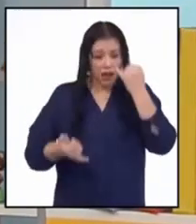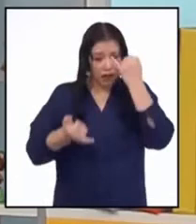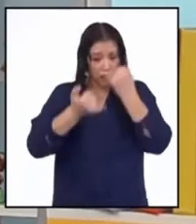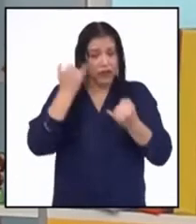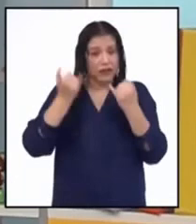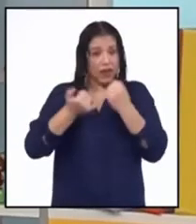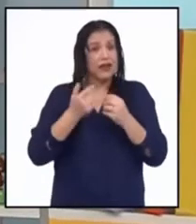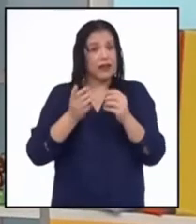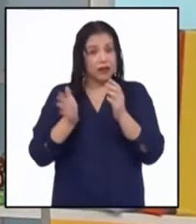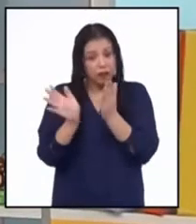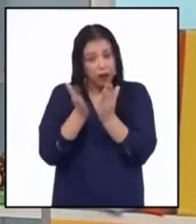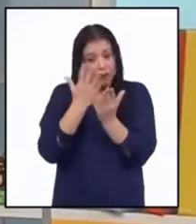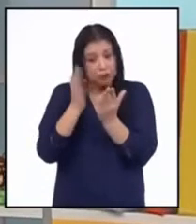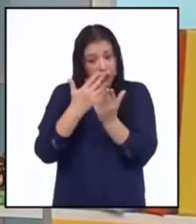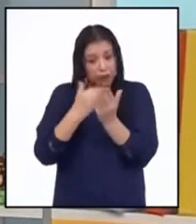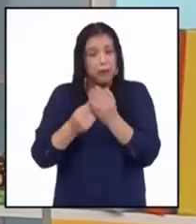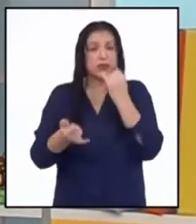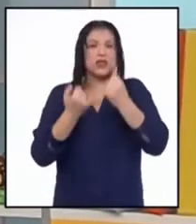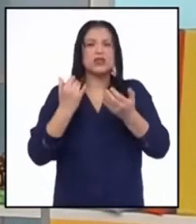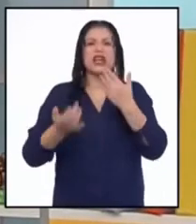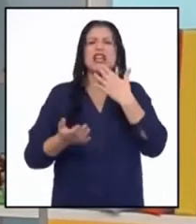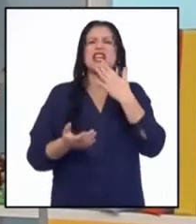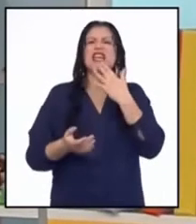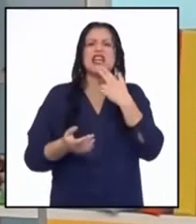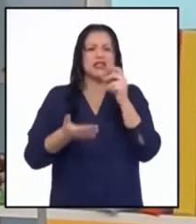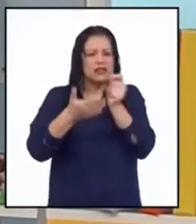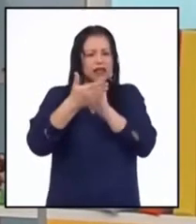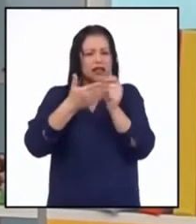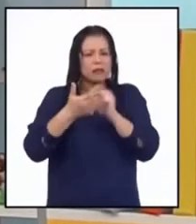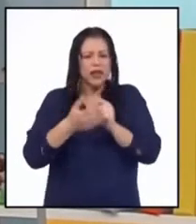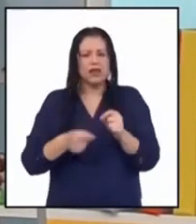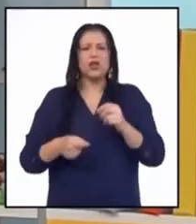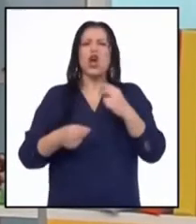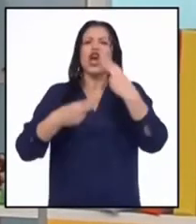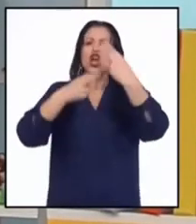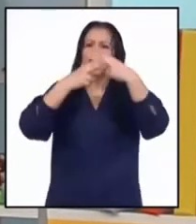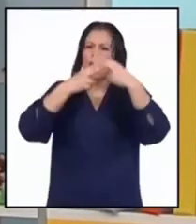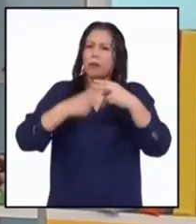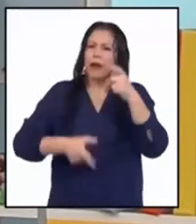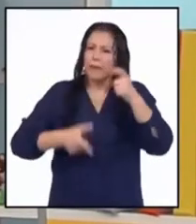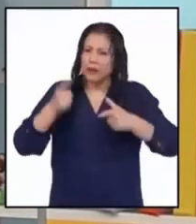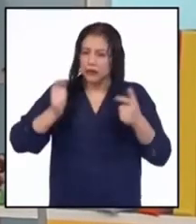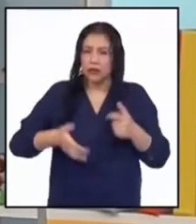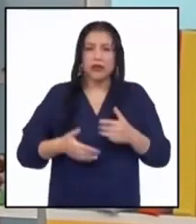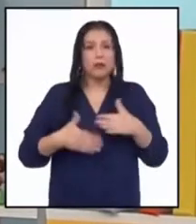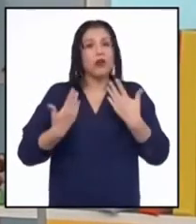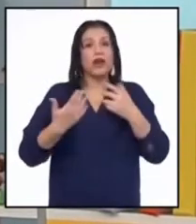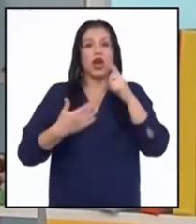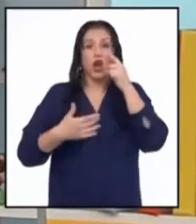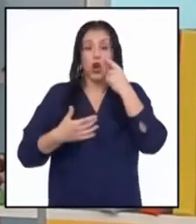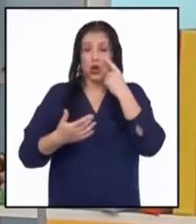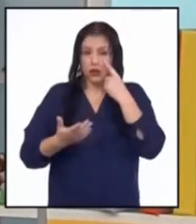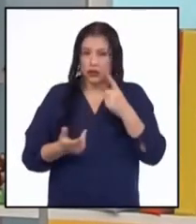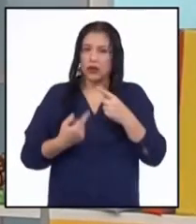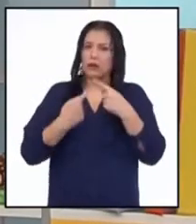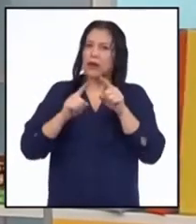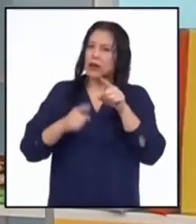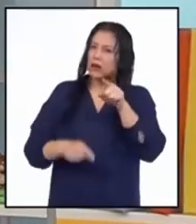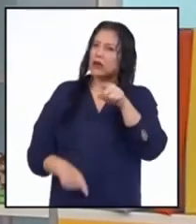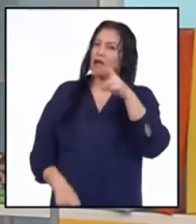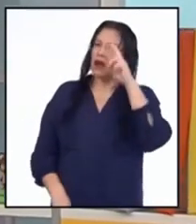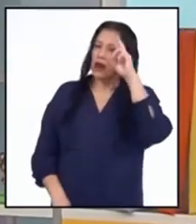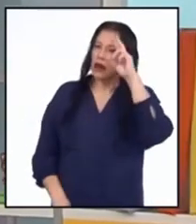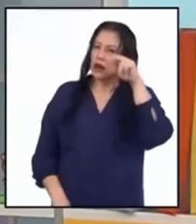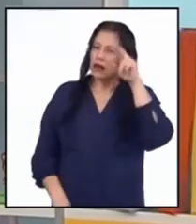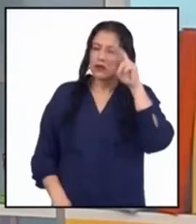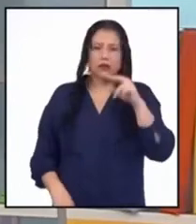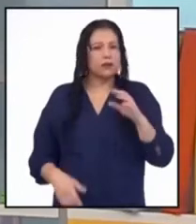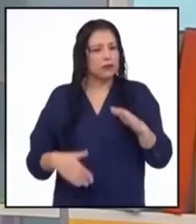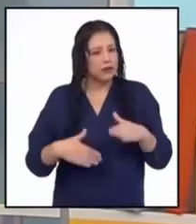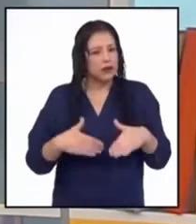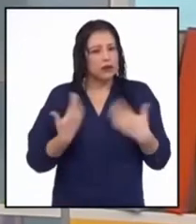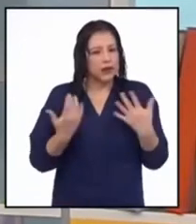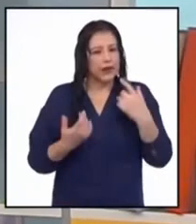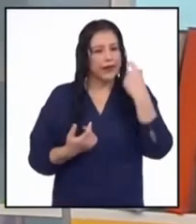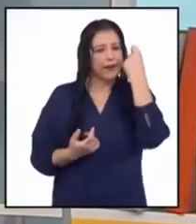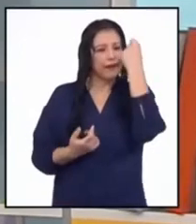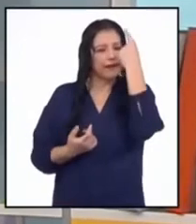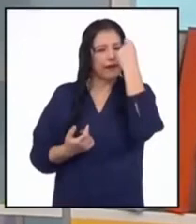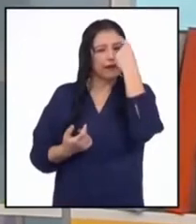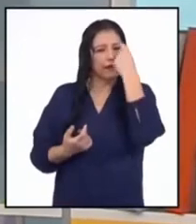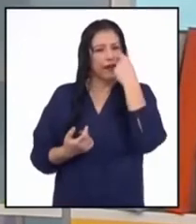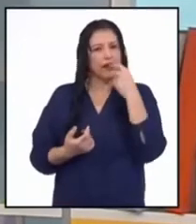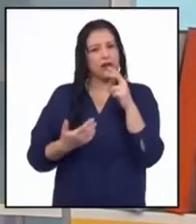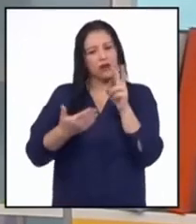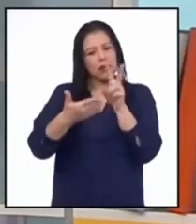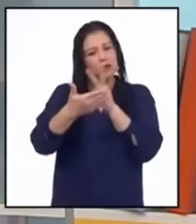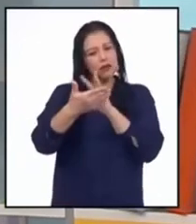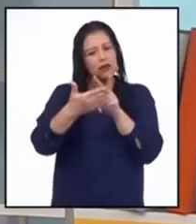bibliografía con más detalle y poder conocer mucho mejor a sus autores. Pero sí tiene toda la razón, profesora. Para entender lo que se nos